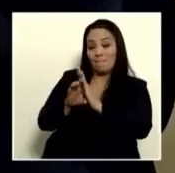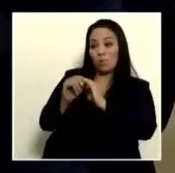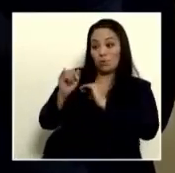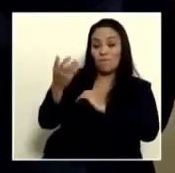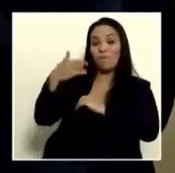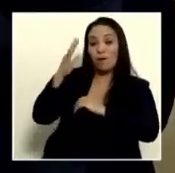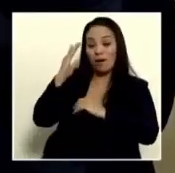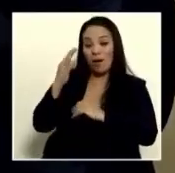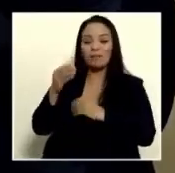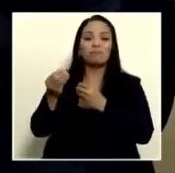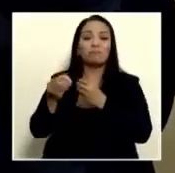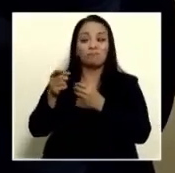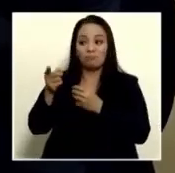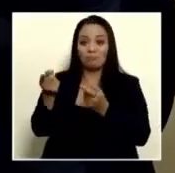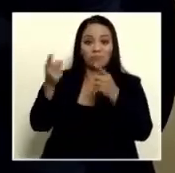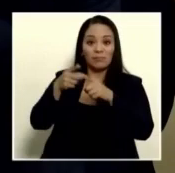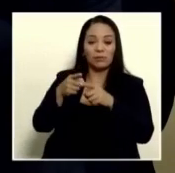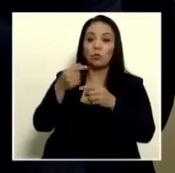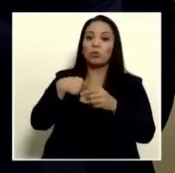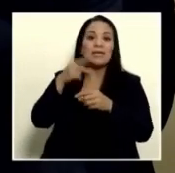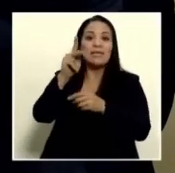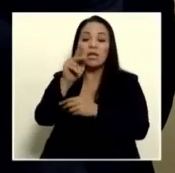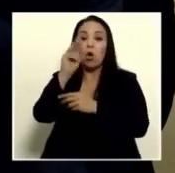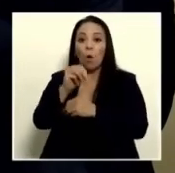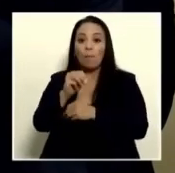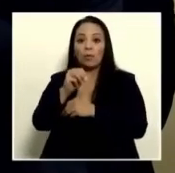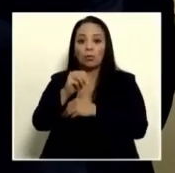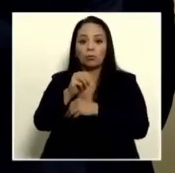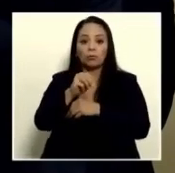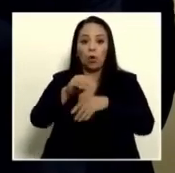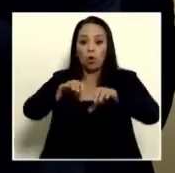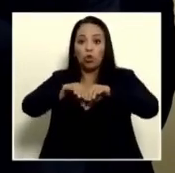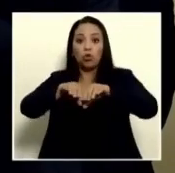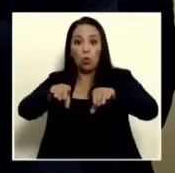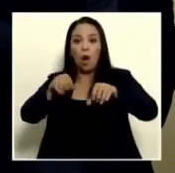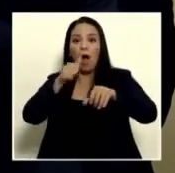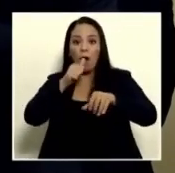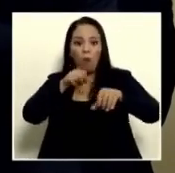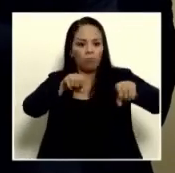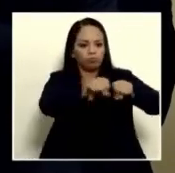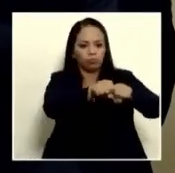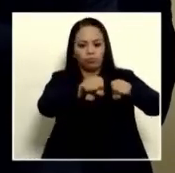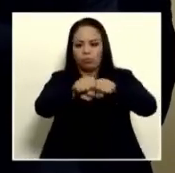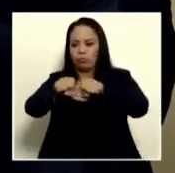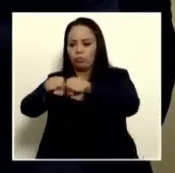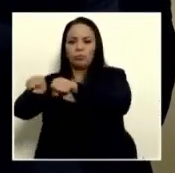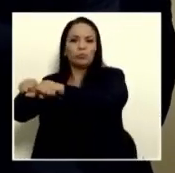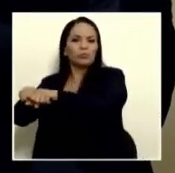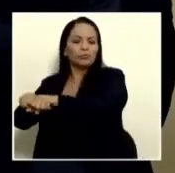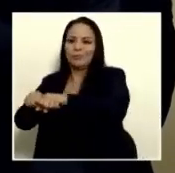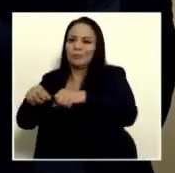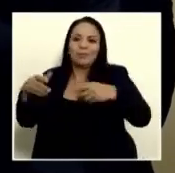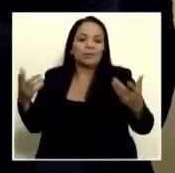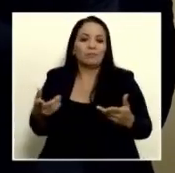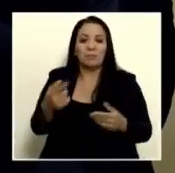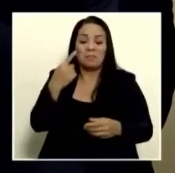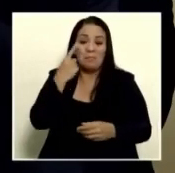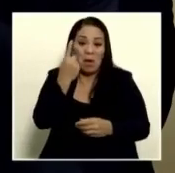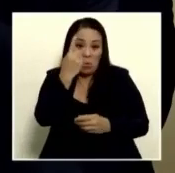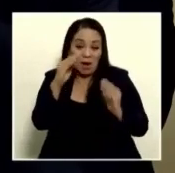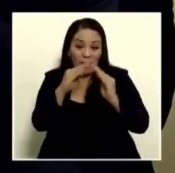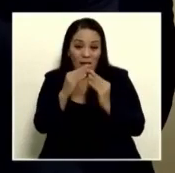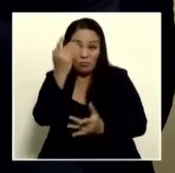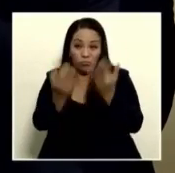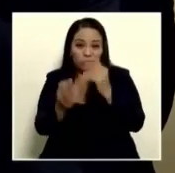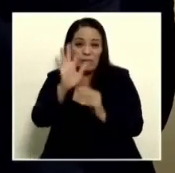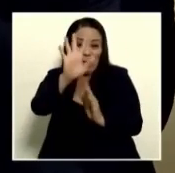por varios kilómetros, estamos hablando de kilómetros. Esto significa muchos minutos, una casa se quema en tan solo cinco